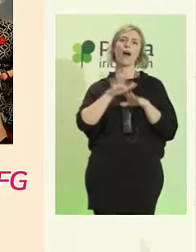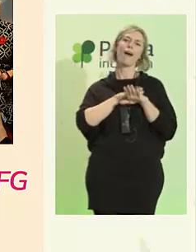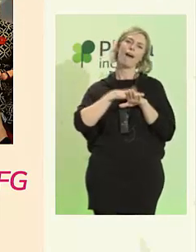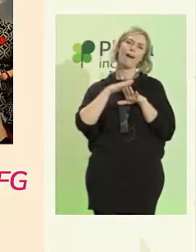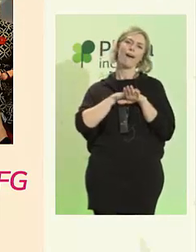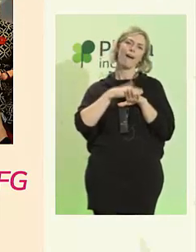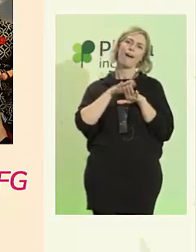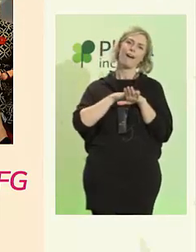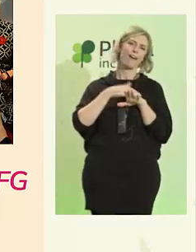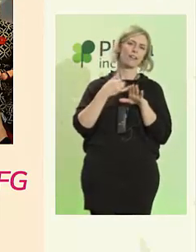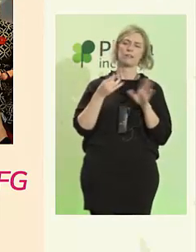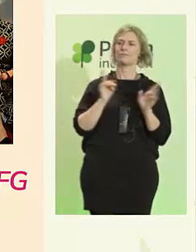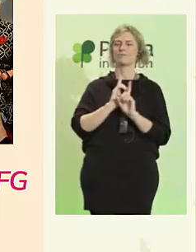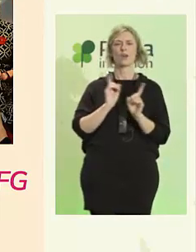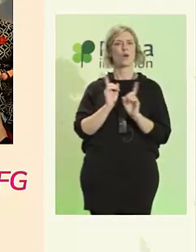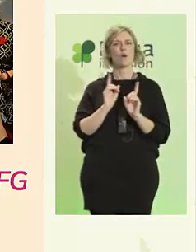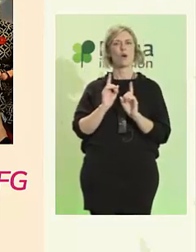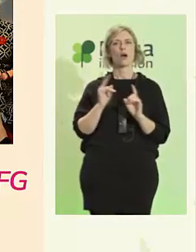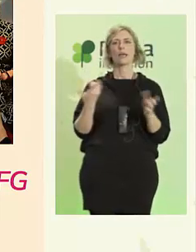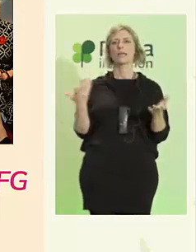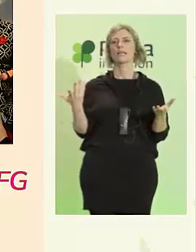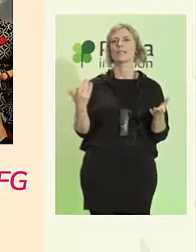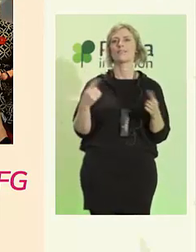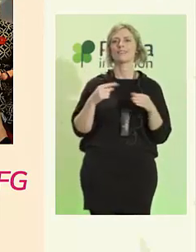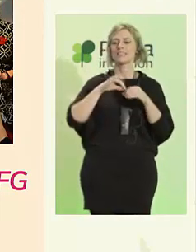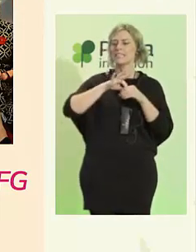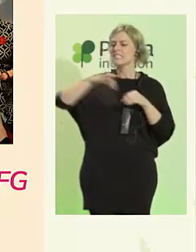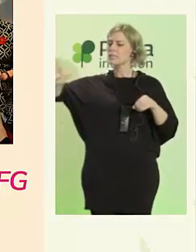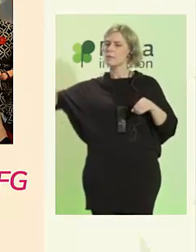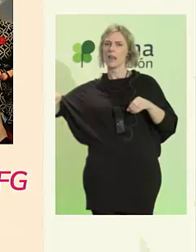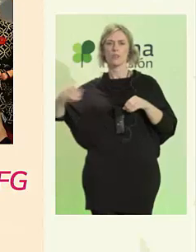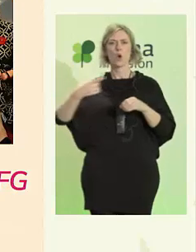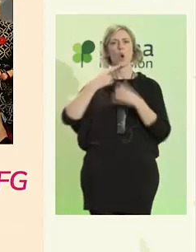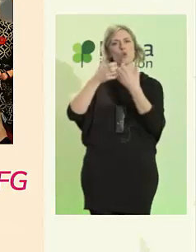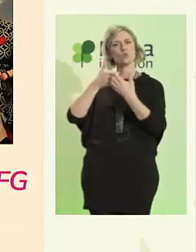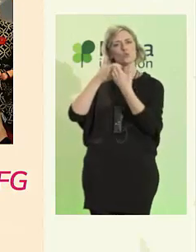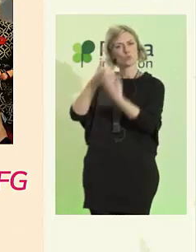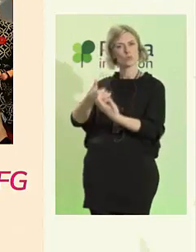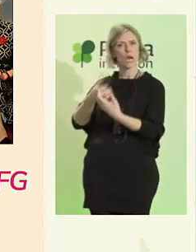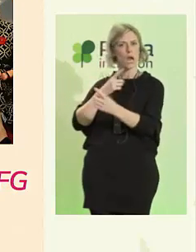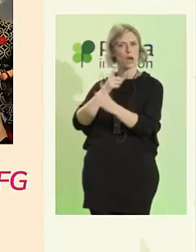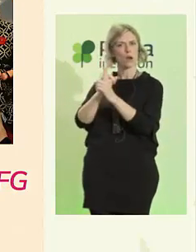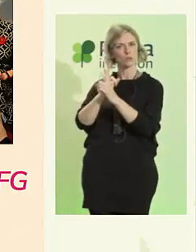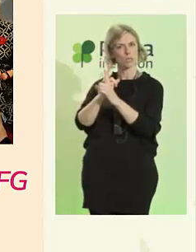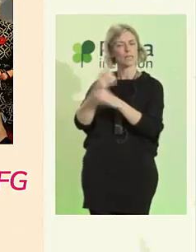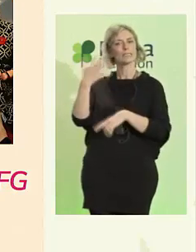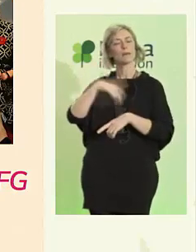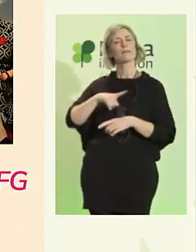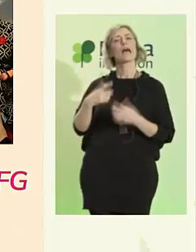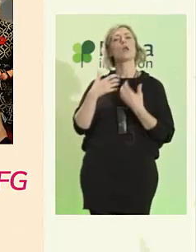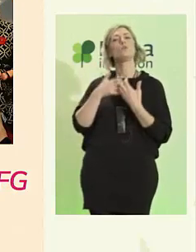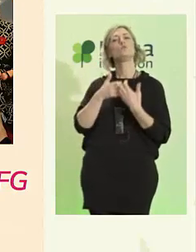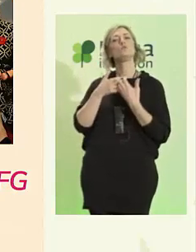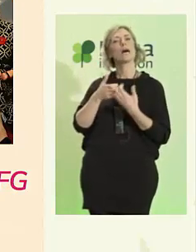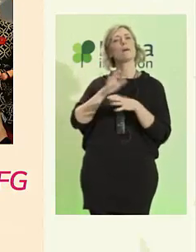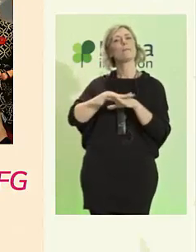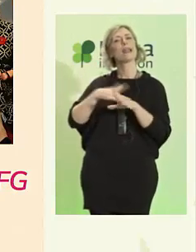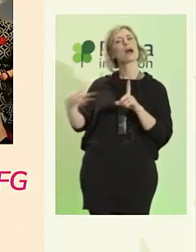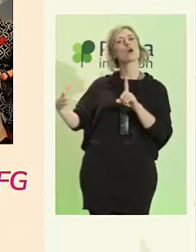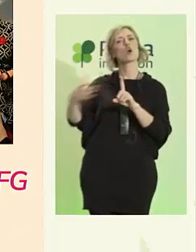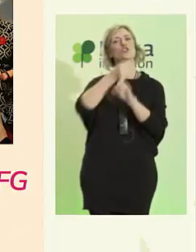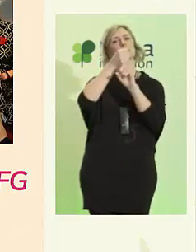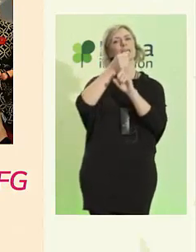discriminación. A veces tenemos que luchar por nuestra libertad y nuestros derechos humanos. Una cosa es segura.